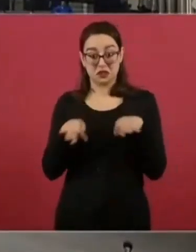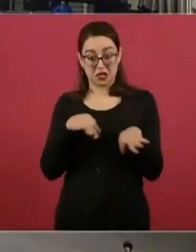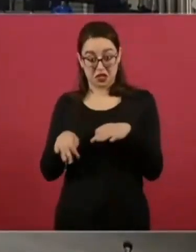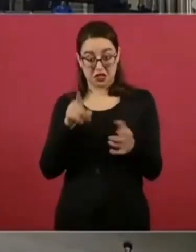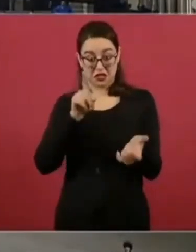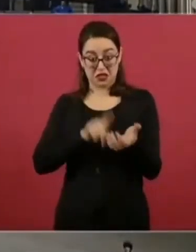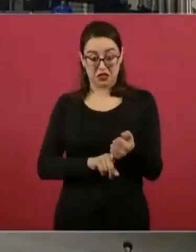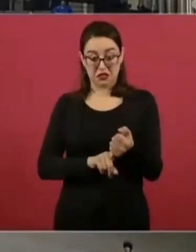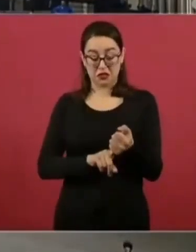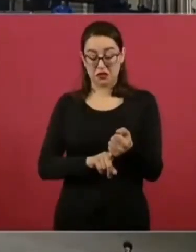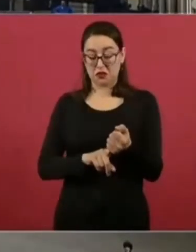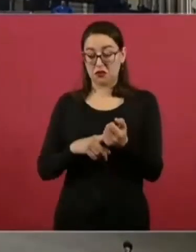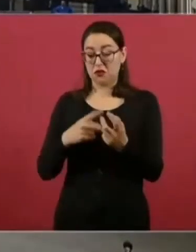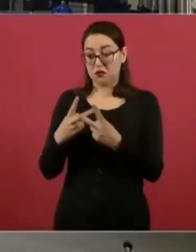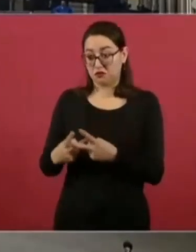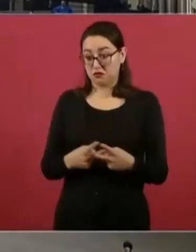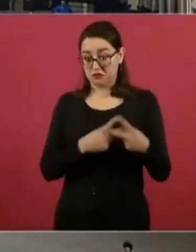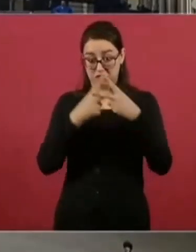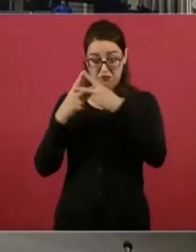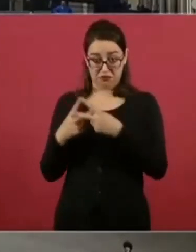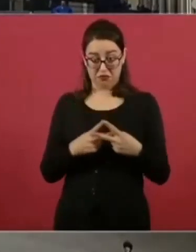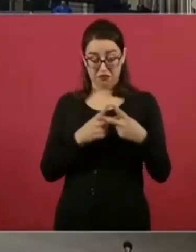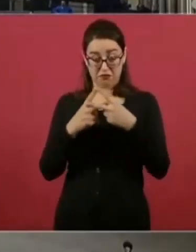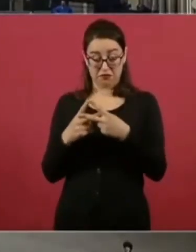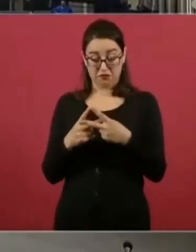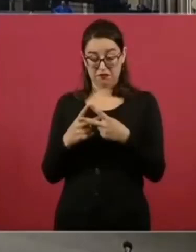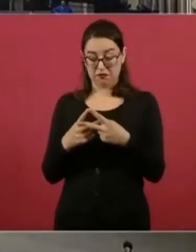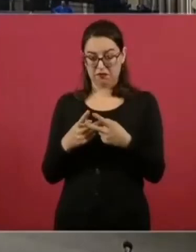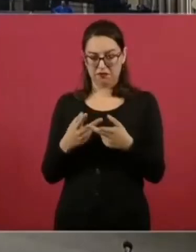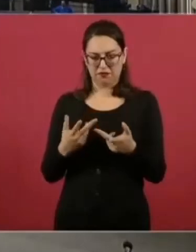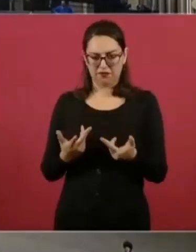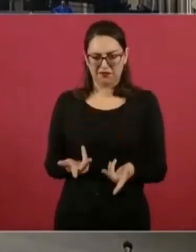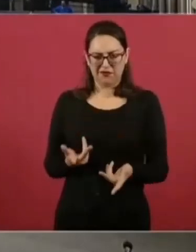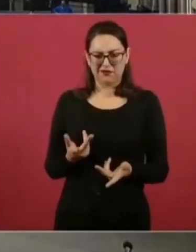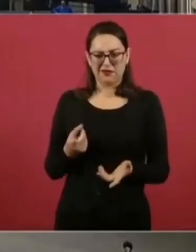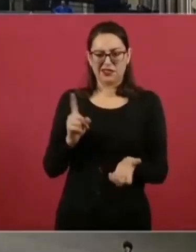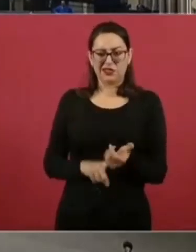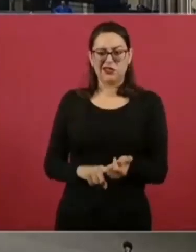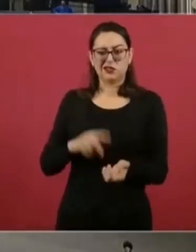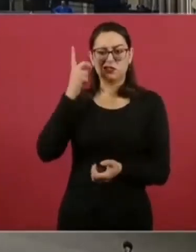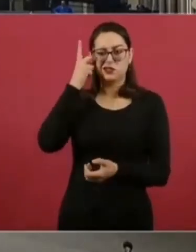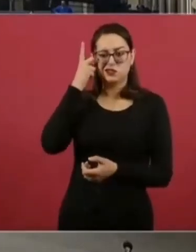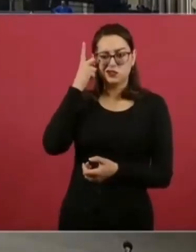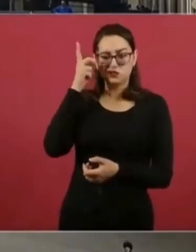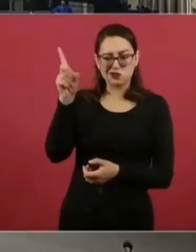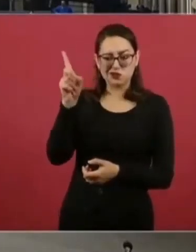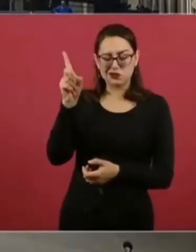cómo los dueños de Televisa